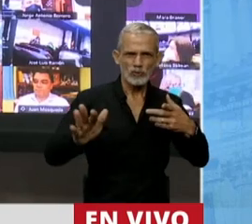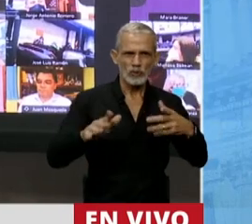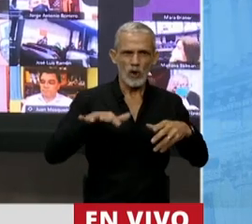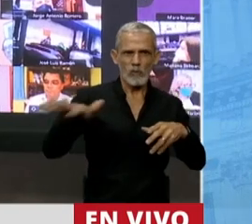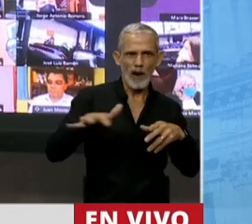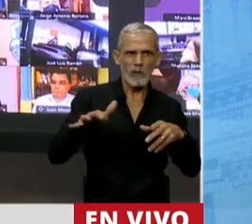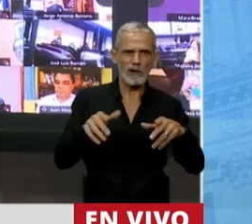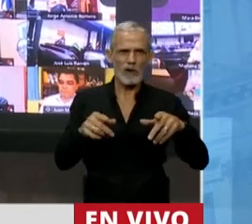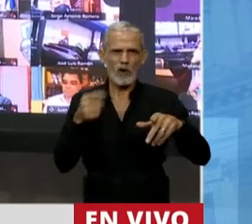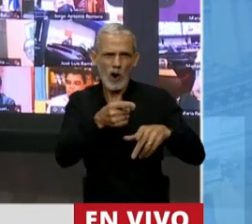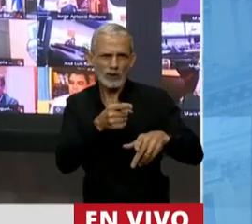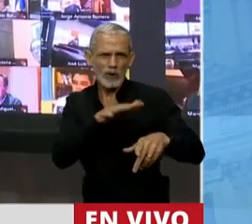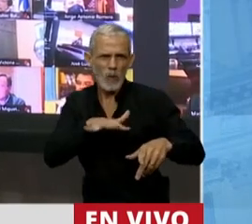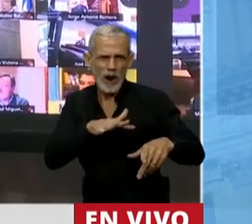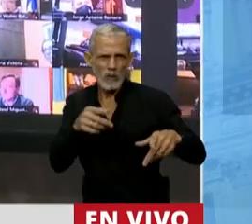antipueblo.